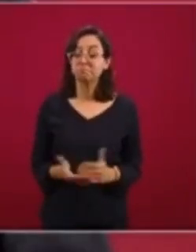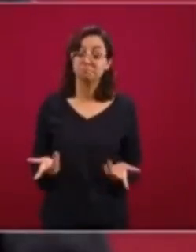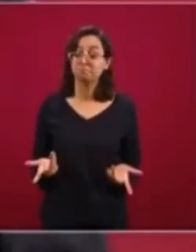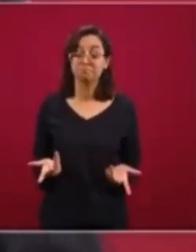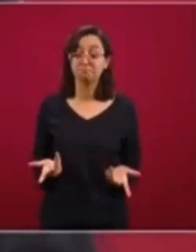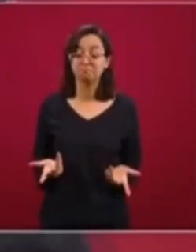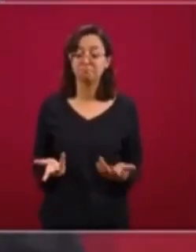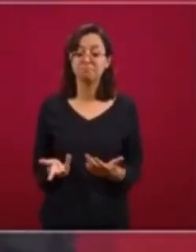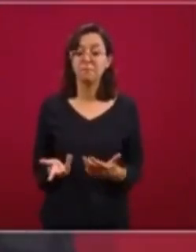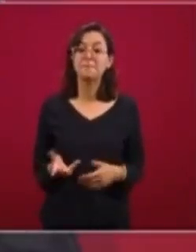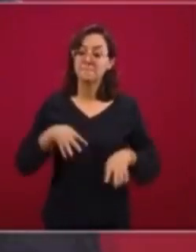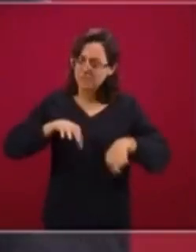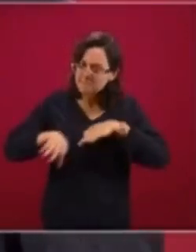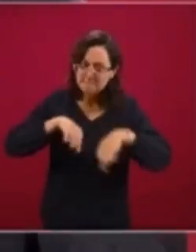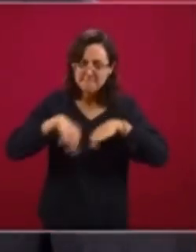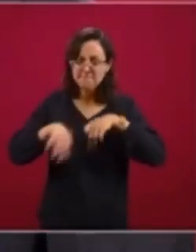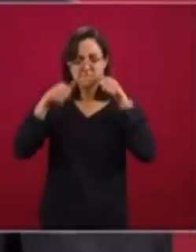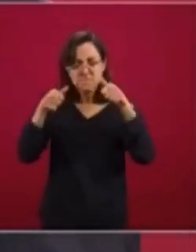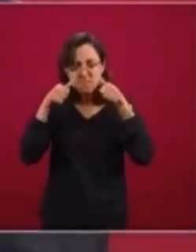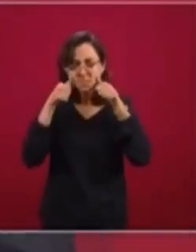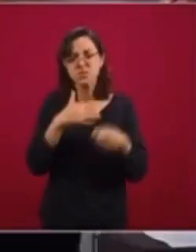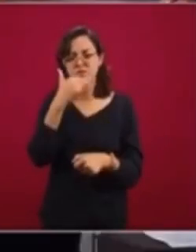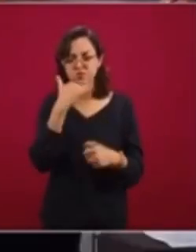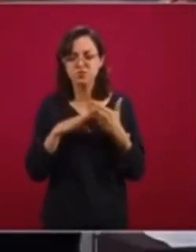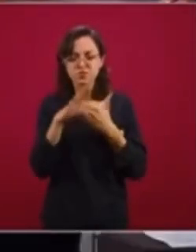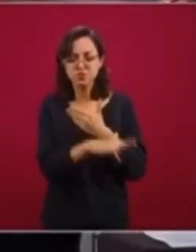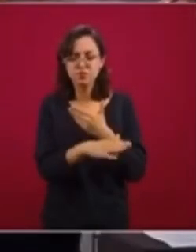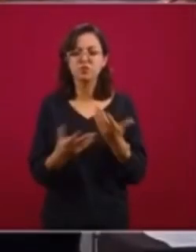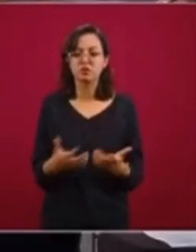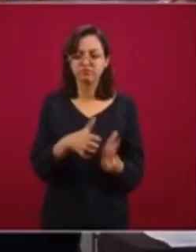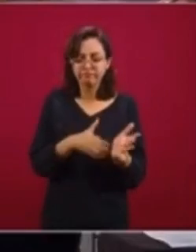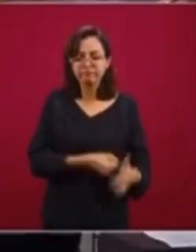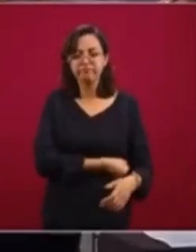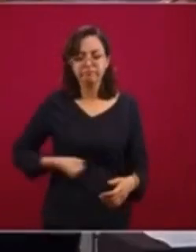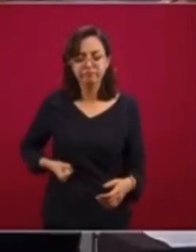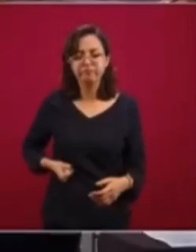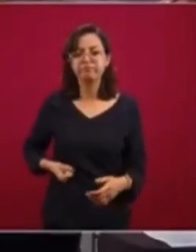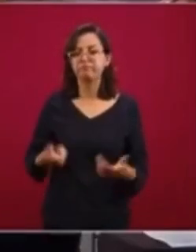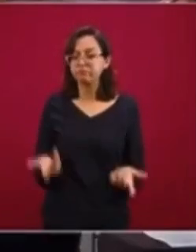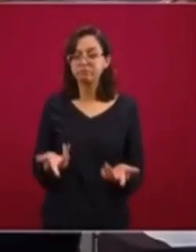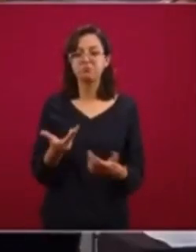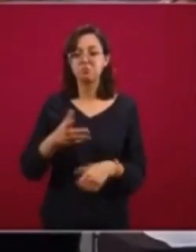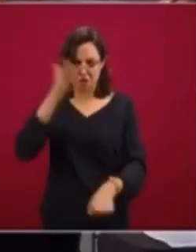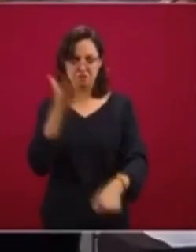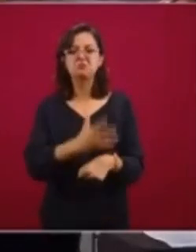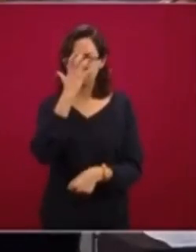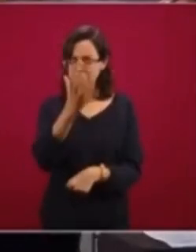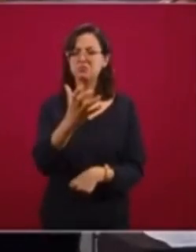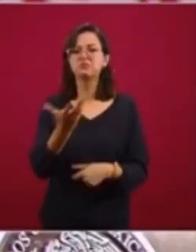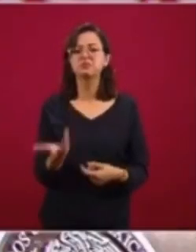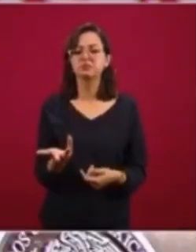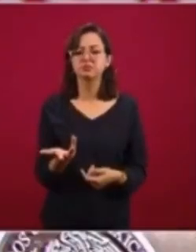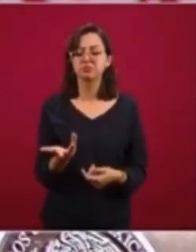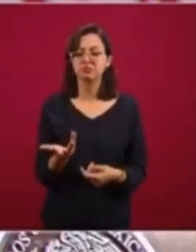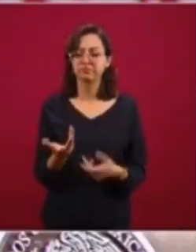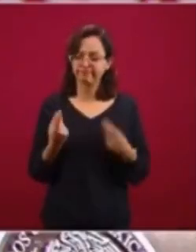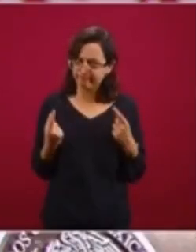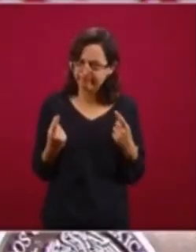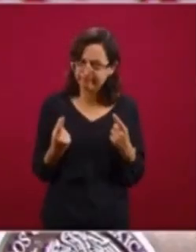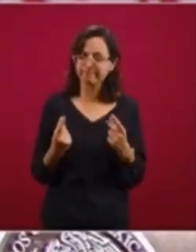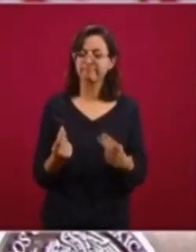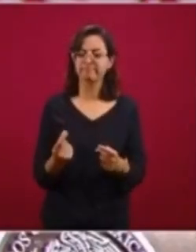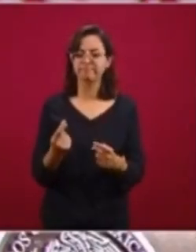Entonces, si se trabaja, si no hay corrupción, si hay austeridad, si no se permite la impunidad y se